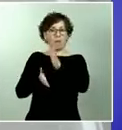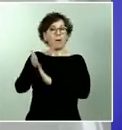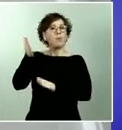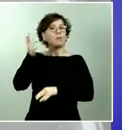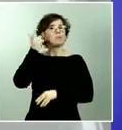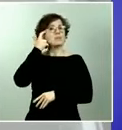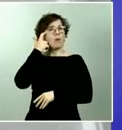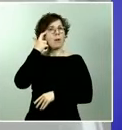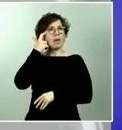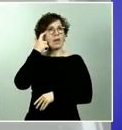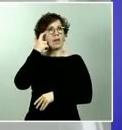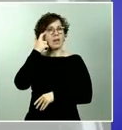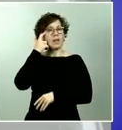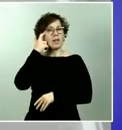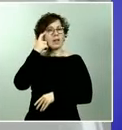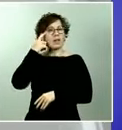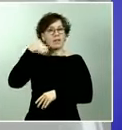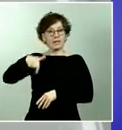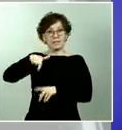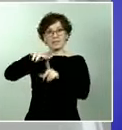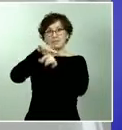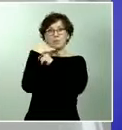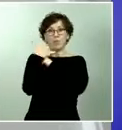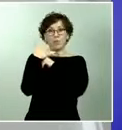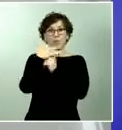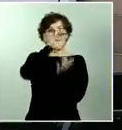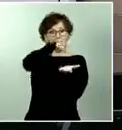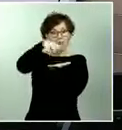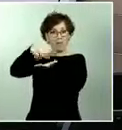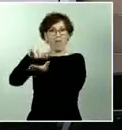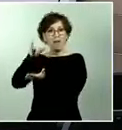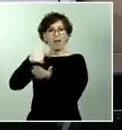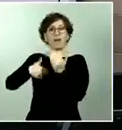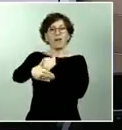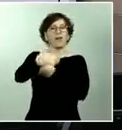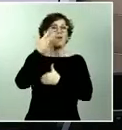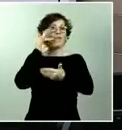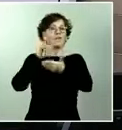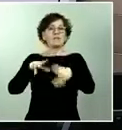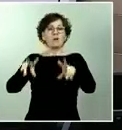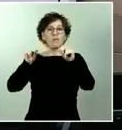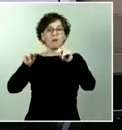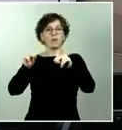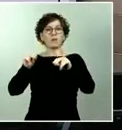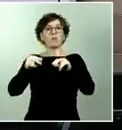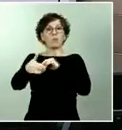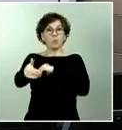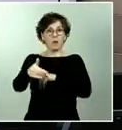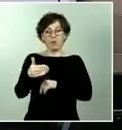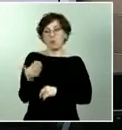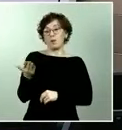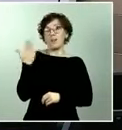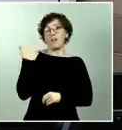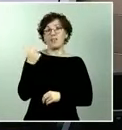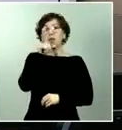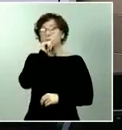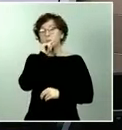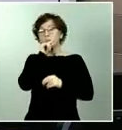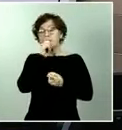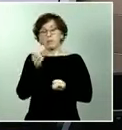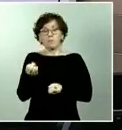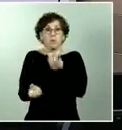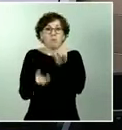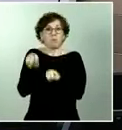Balmis y en esta misma línea si los comentarios que ayer surgieron en Twitter de un posible gobierno paralelo